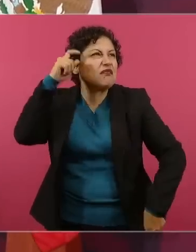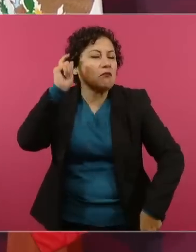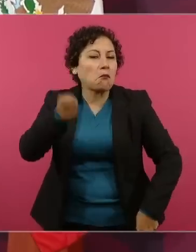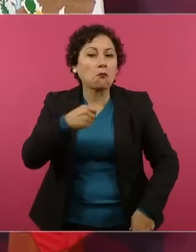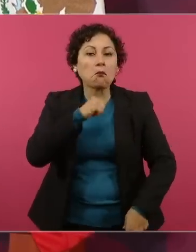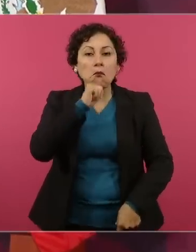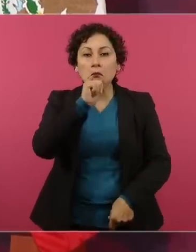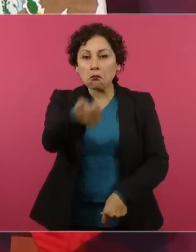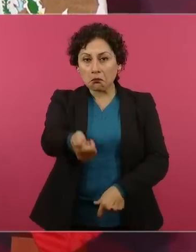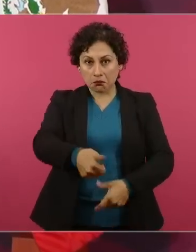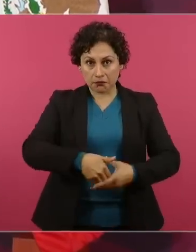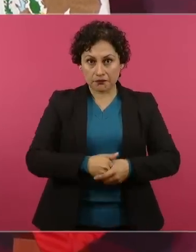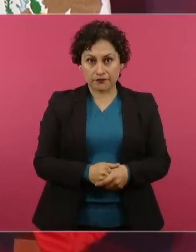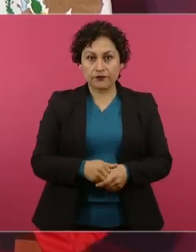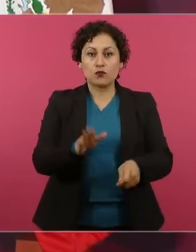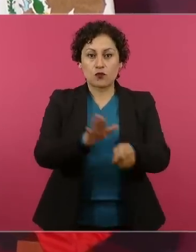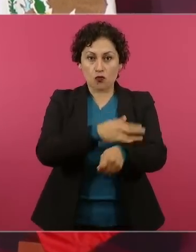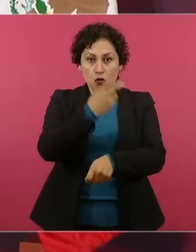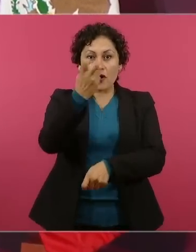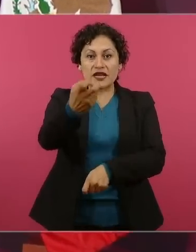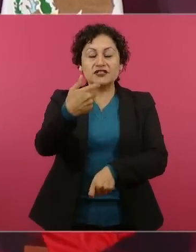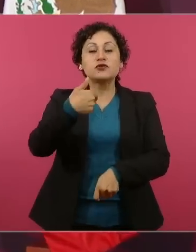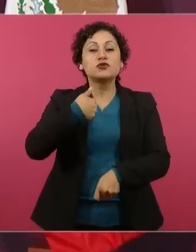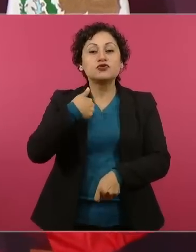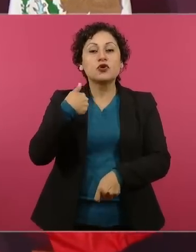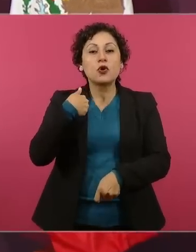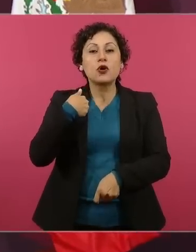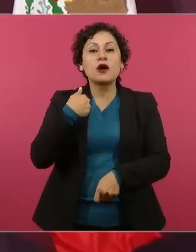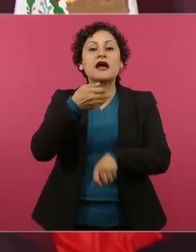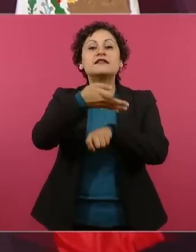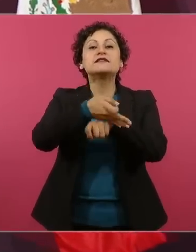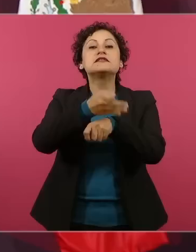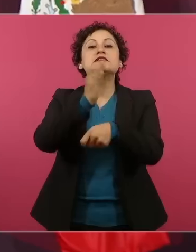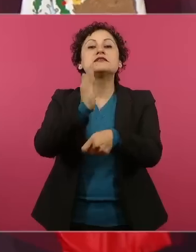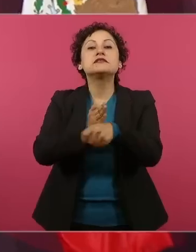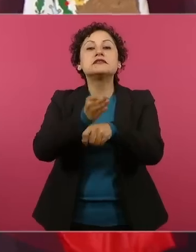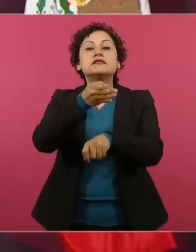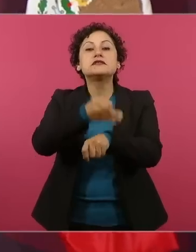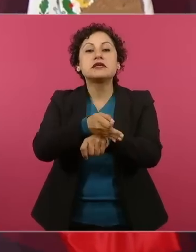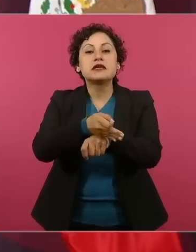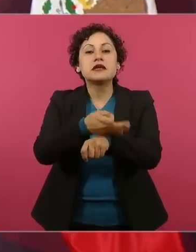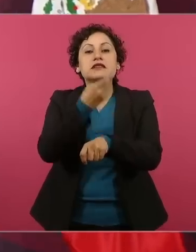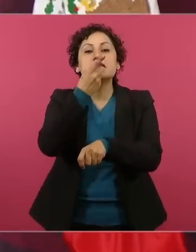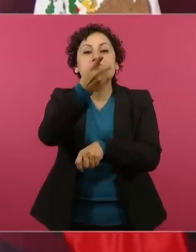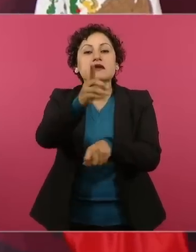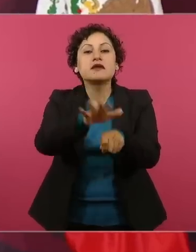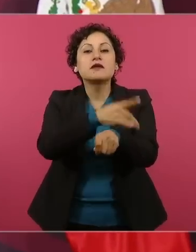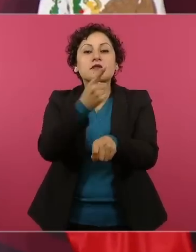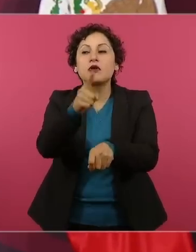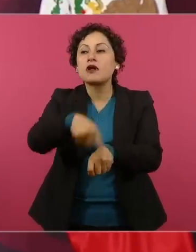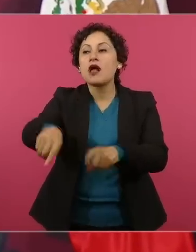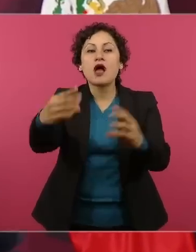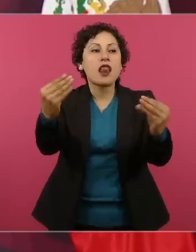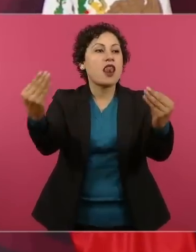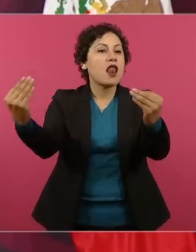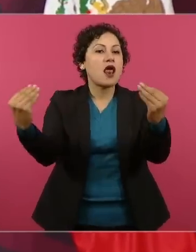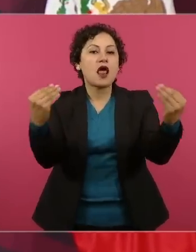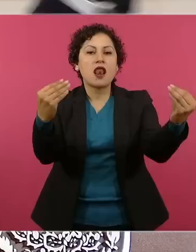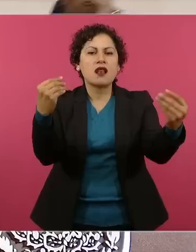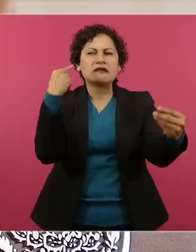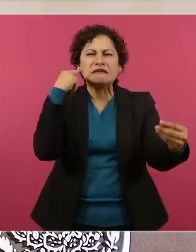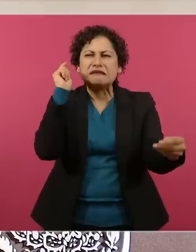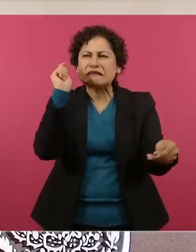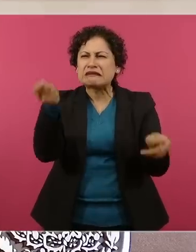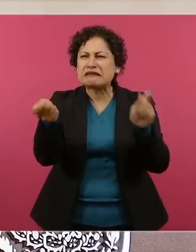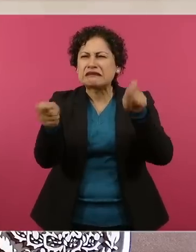me acordé de ese chiste que era puro grito, no escucho y entonces lo